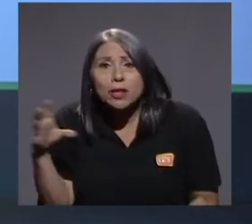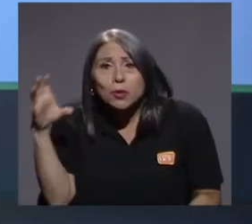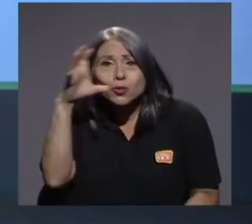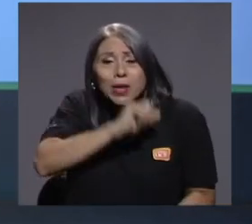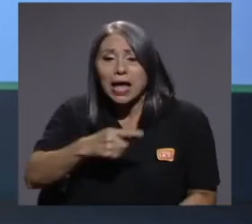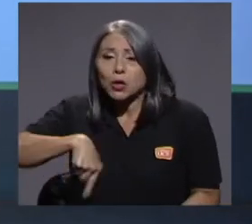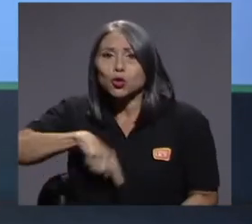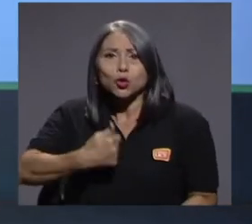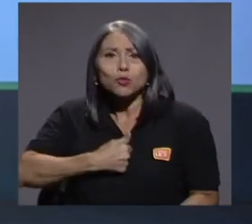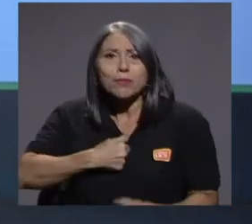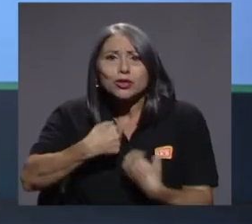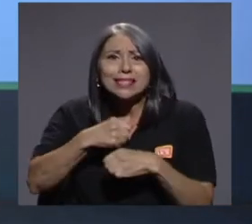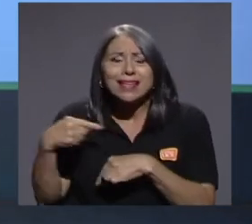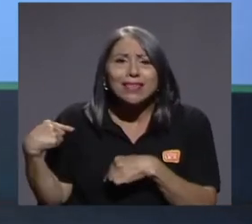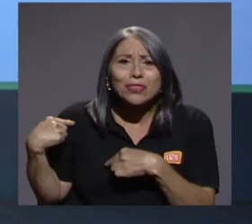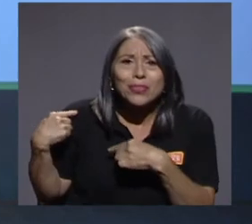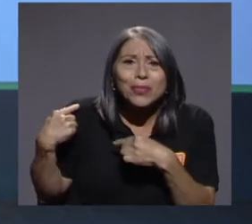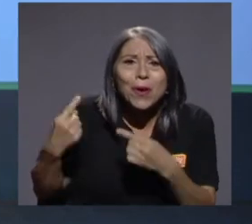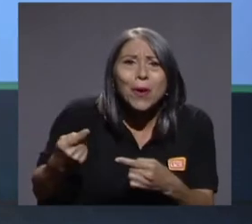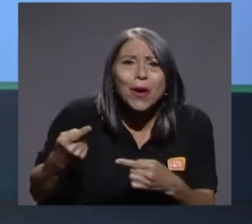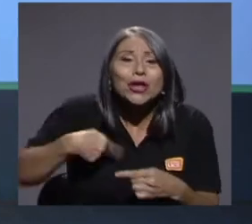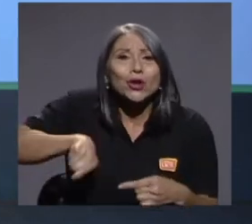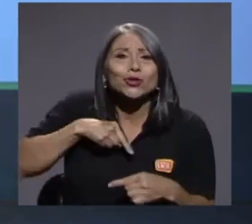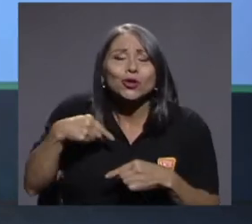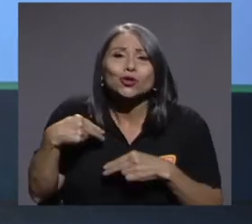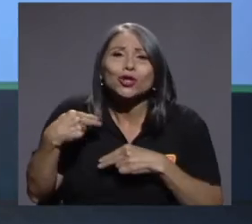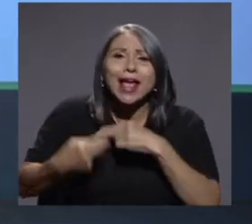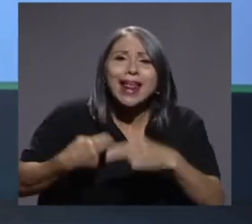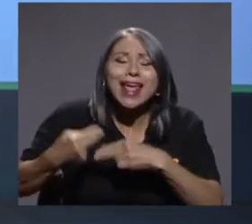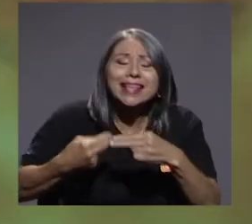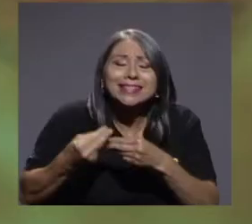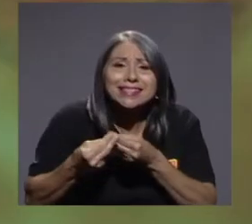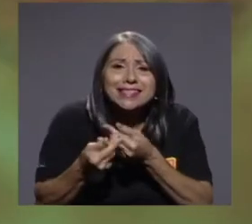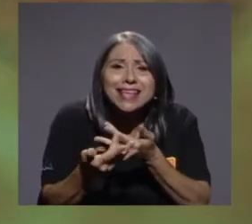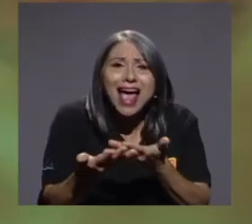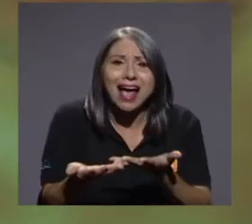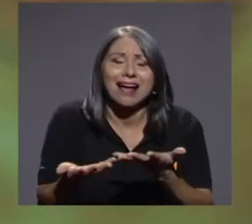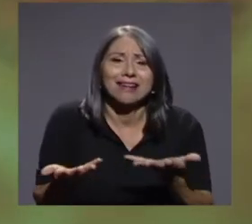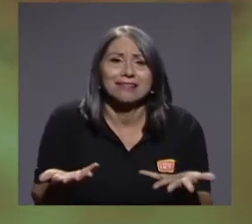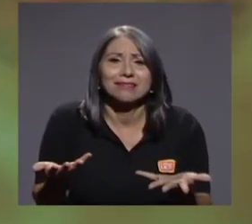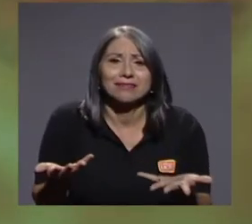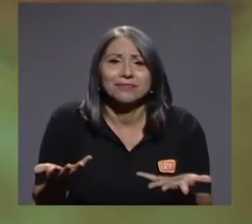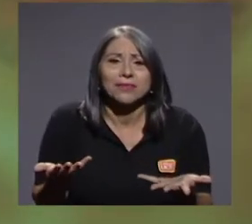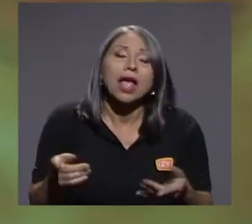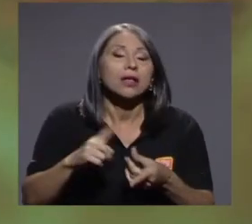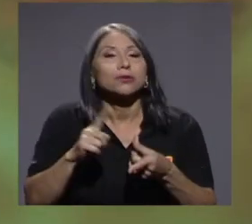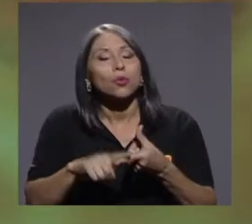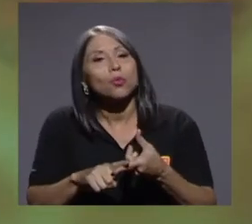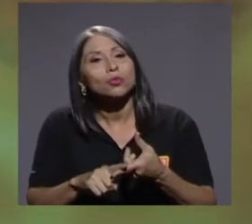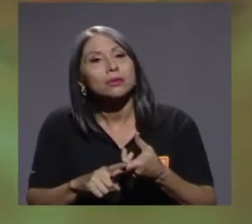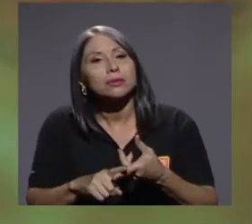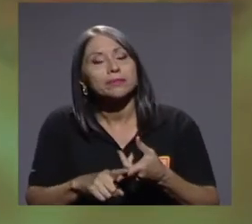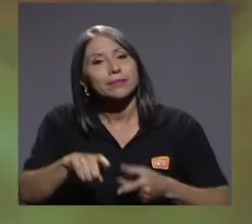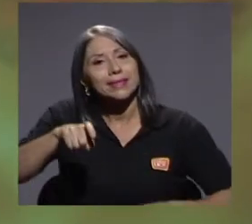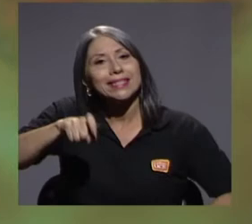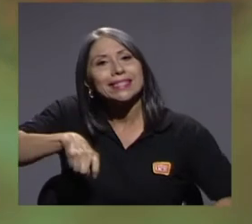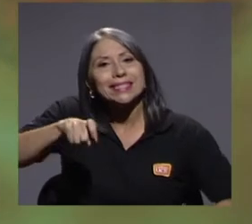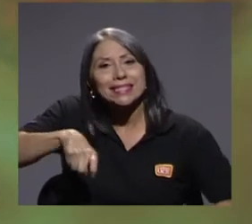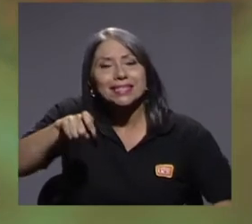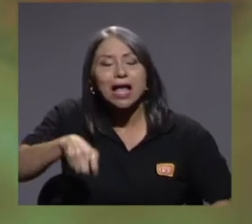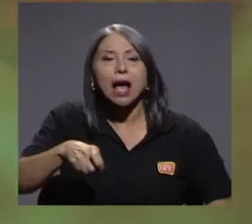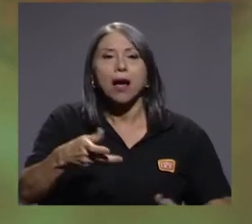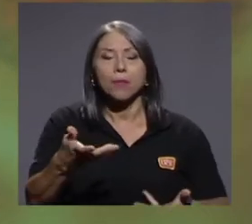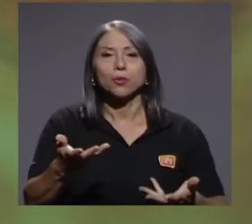venido haciendo, que esto es una herencia que estamos hoy recuperando? Entonces, necesitamos